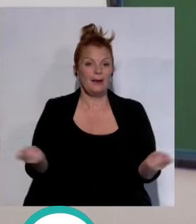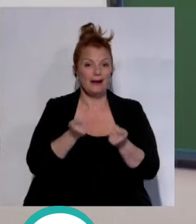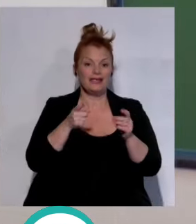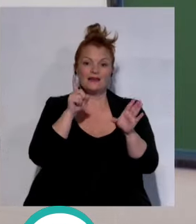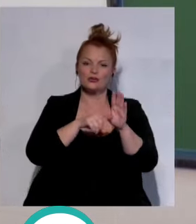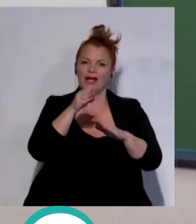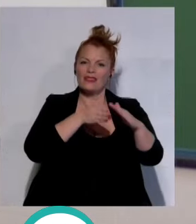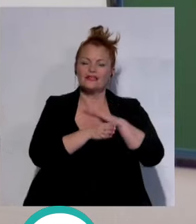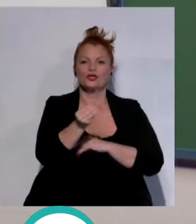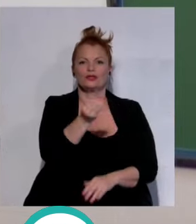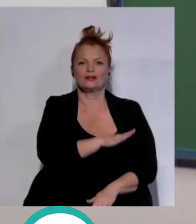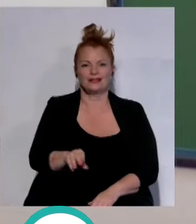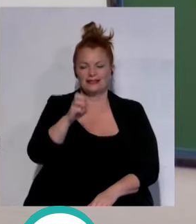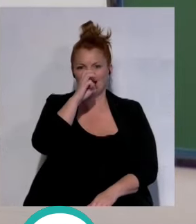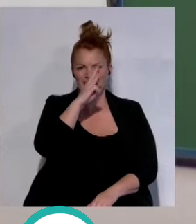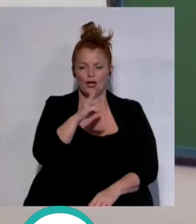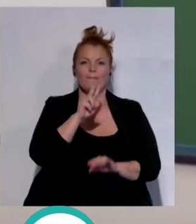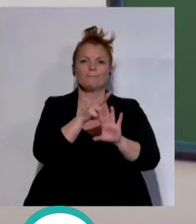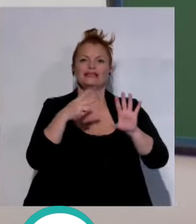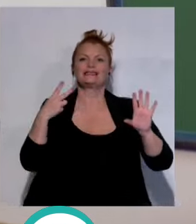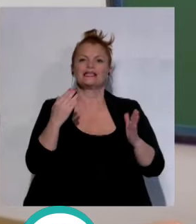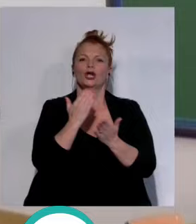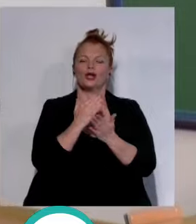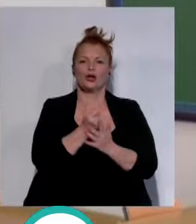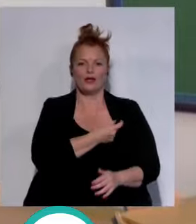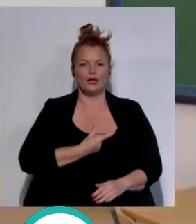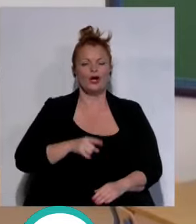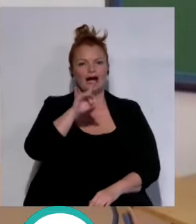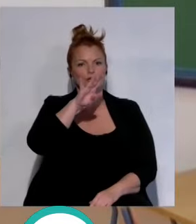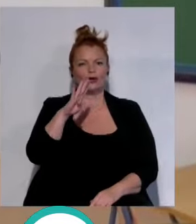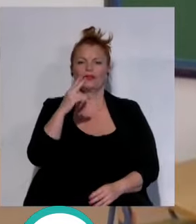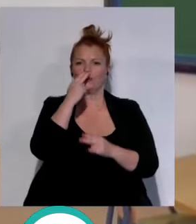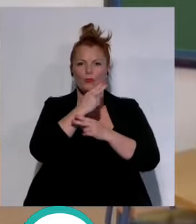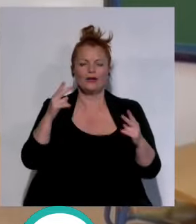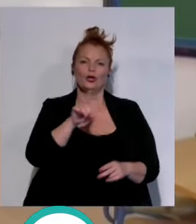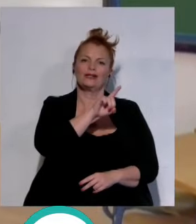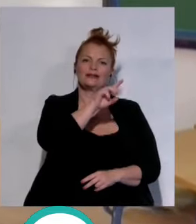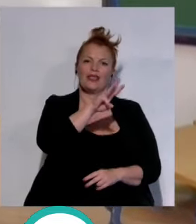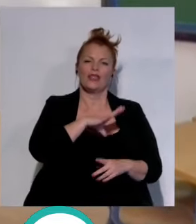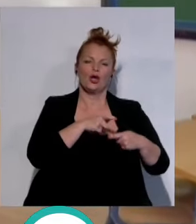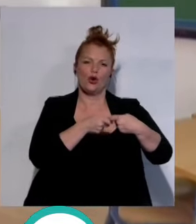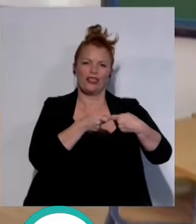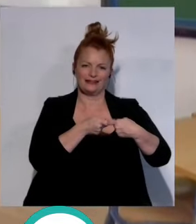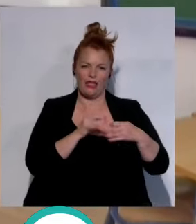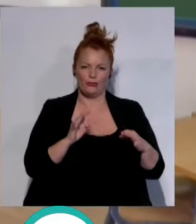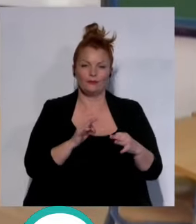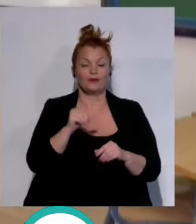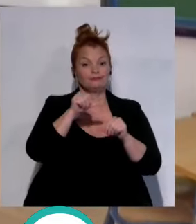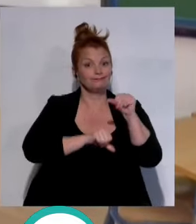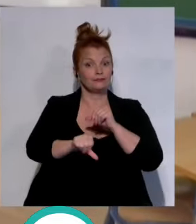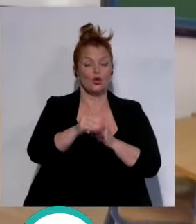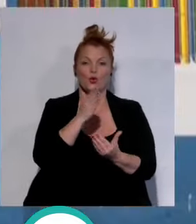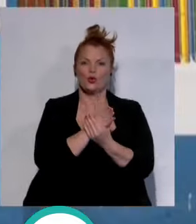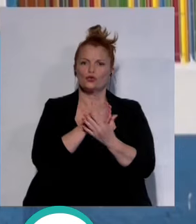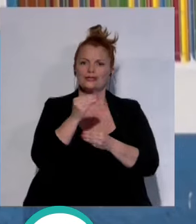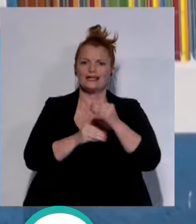de acceso a tres años en los 27 colegios gaditanos, 14 públicos y 13 concertados. Para el próximo curso se han